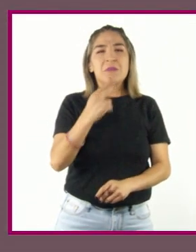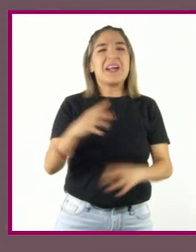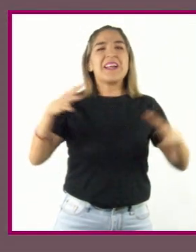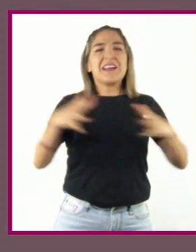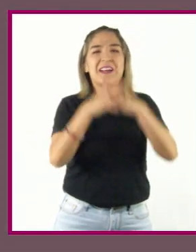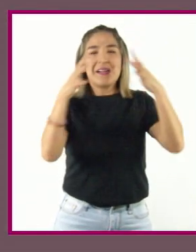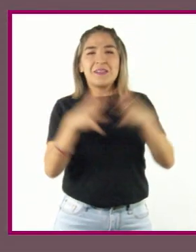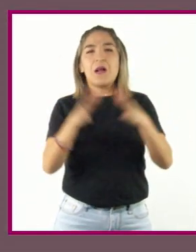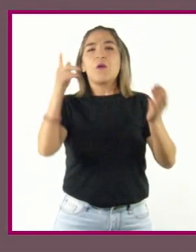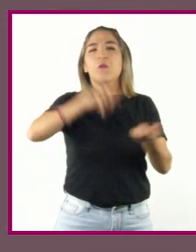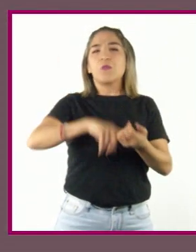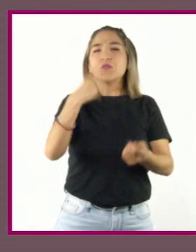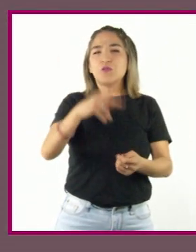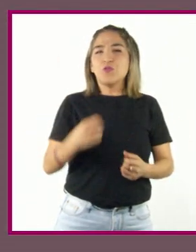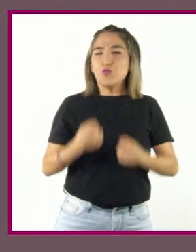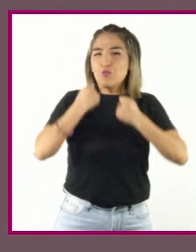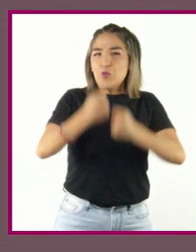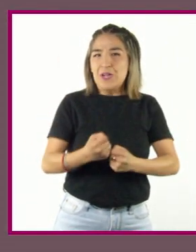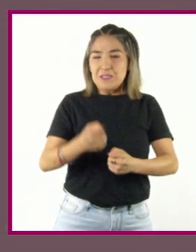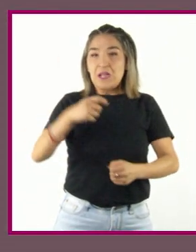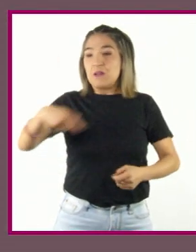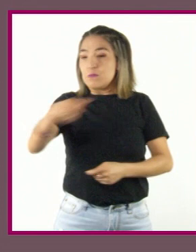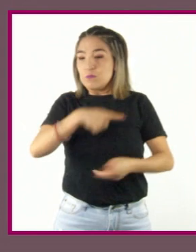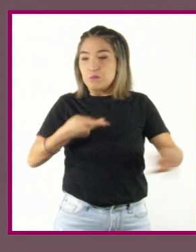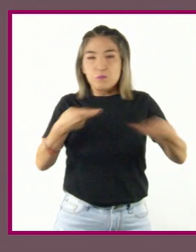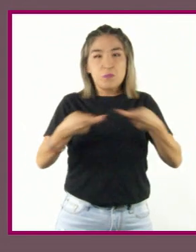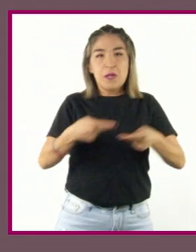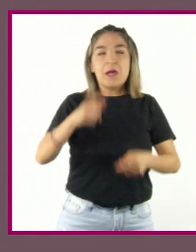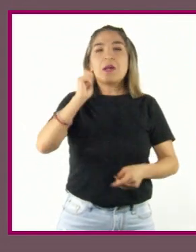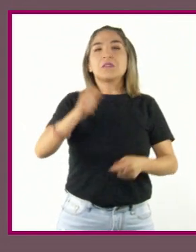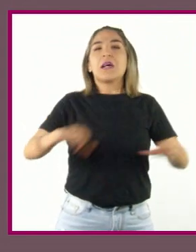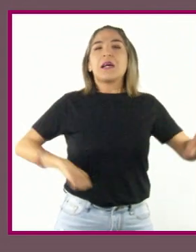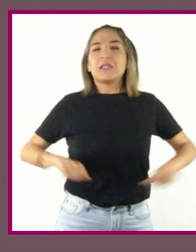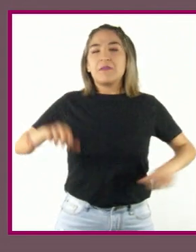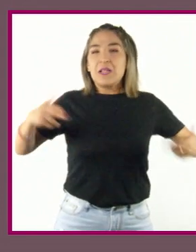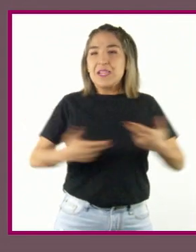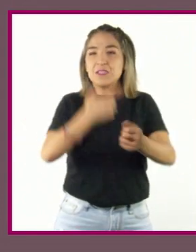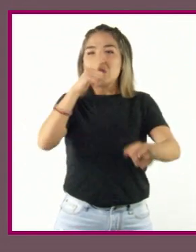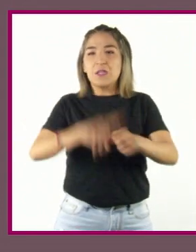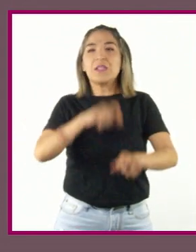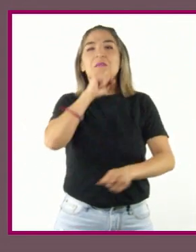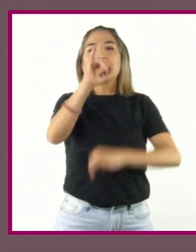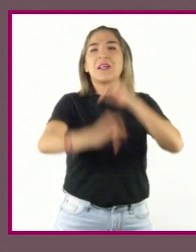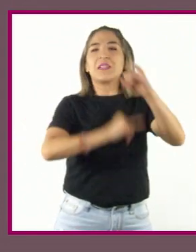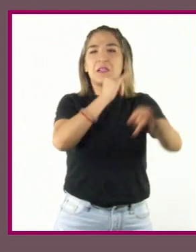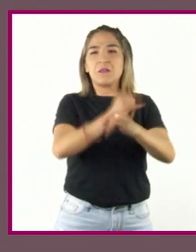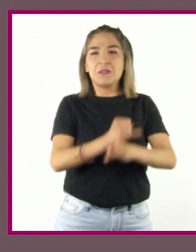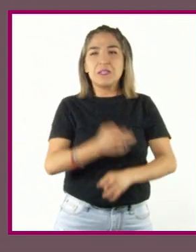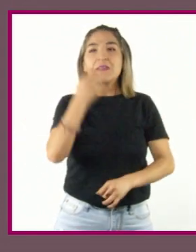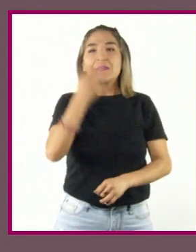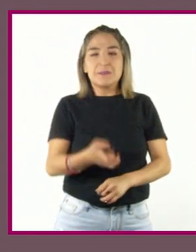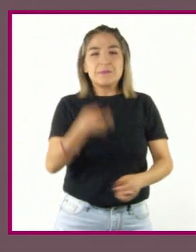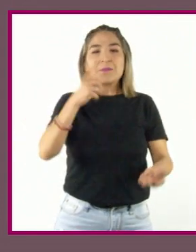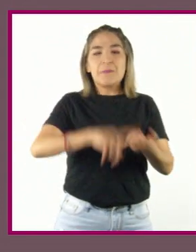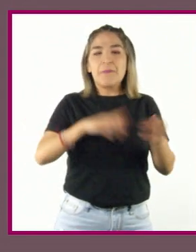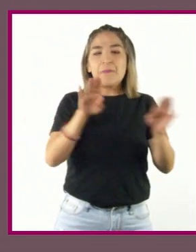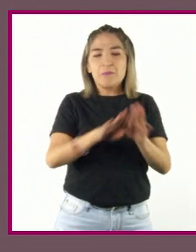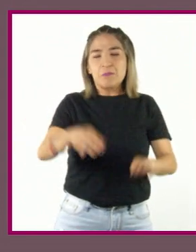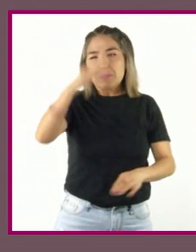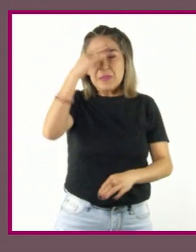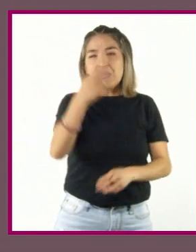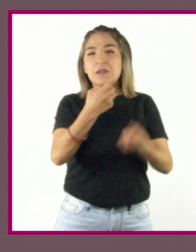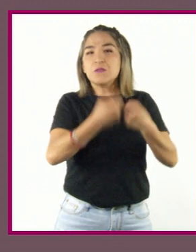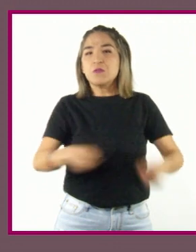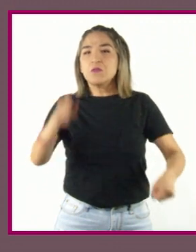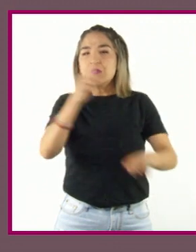despliegue de una fuerza organizada contra actividades nacionales o internacionales, consideradas como contrarias a la